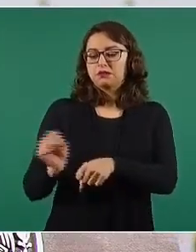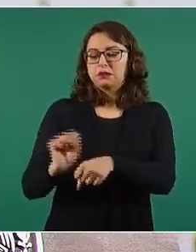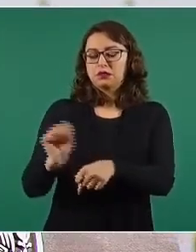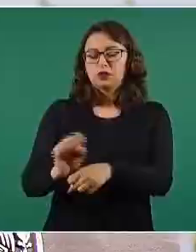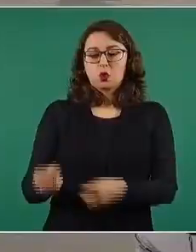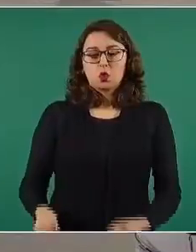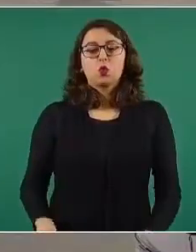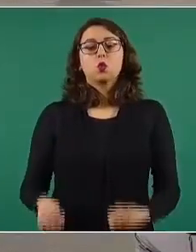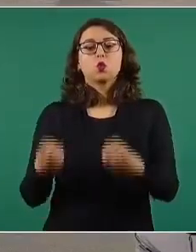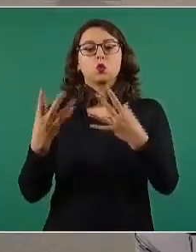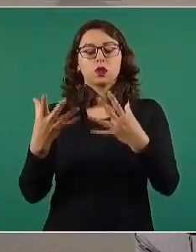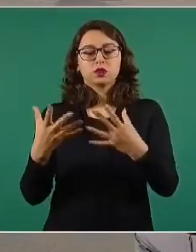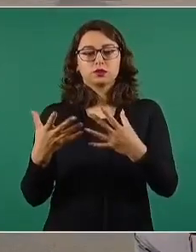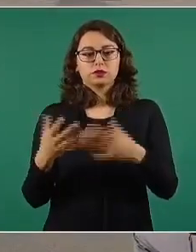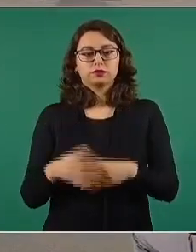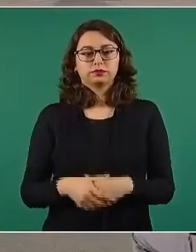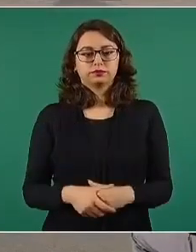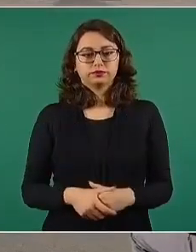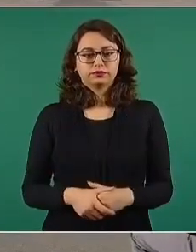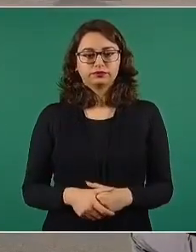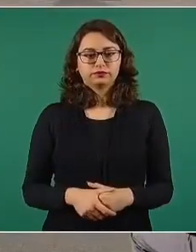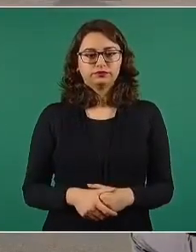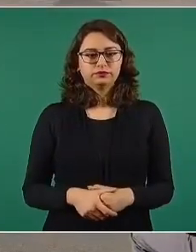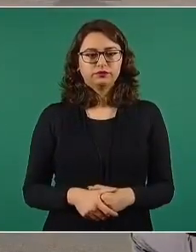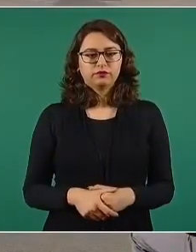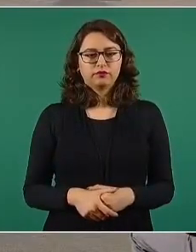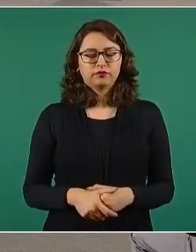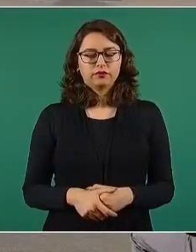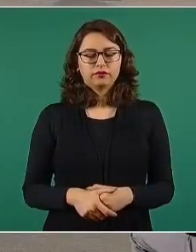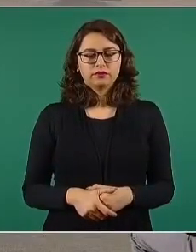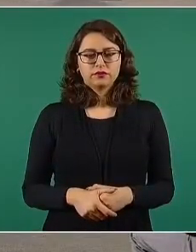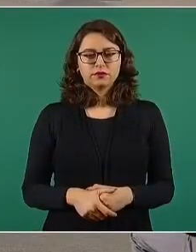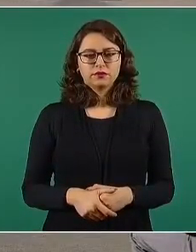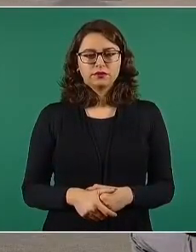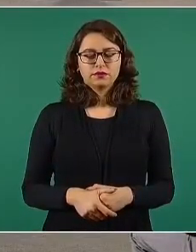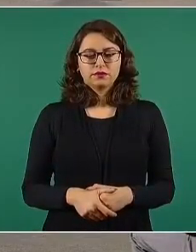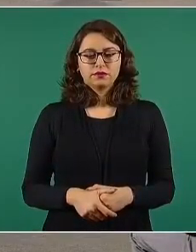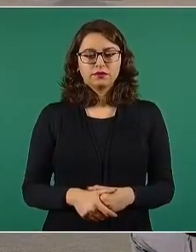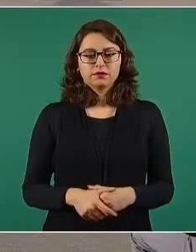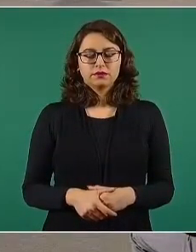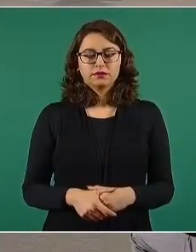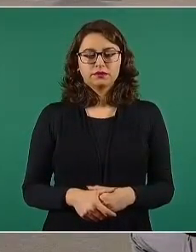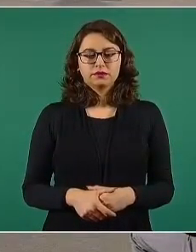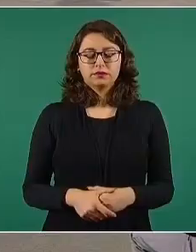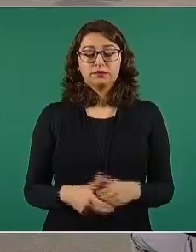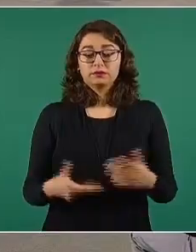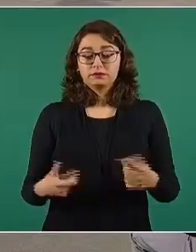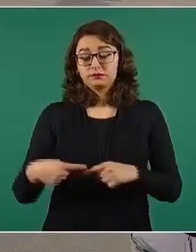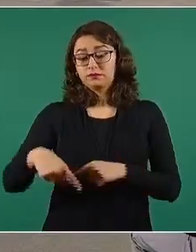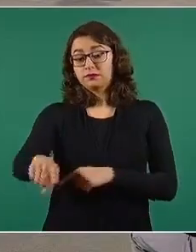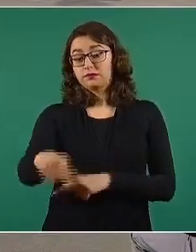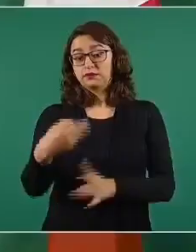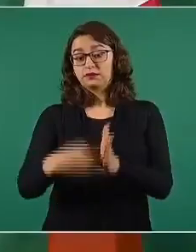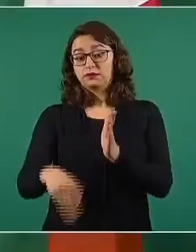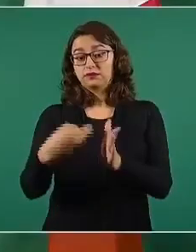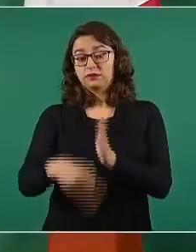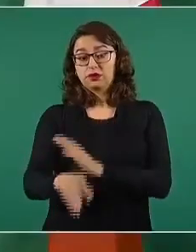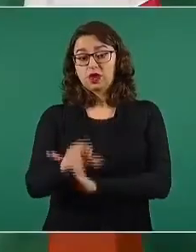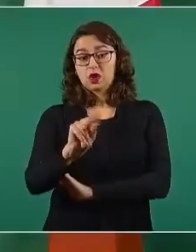entonces, si proyectamos lo de la semana, con los 98 días que nos faltan,